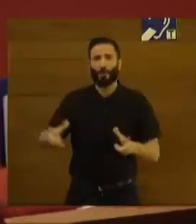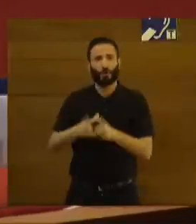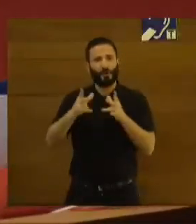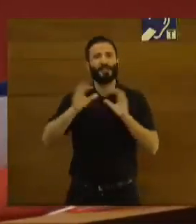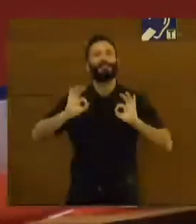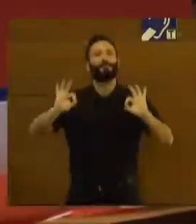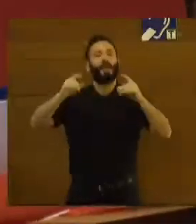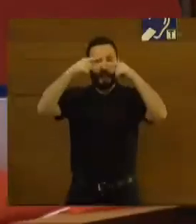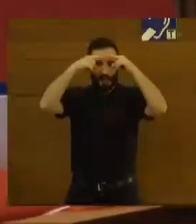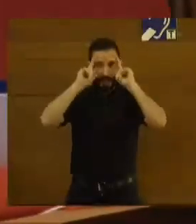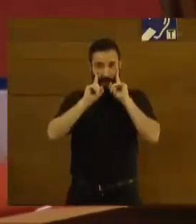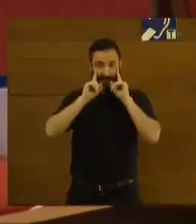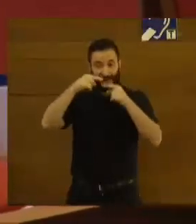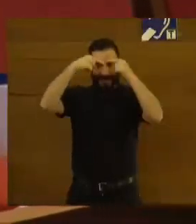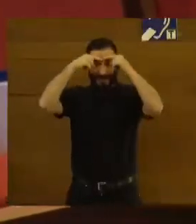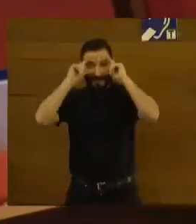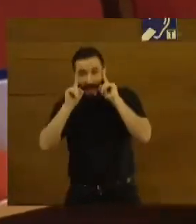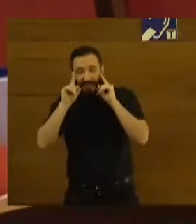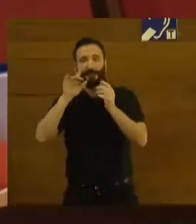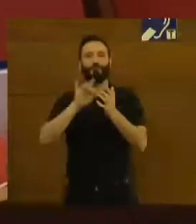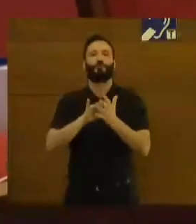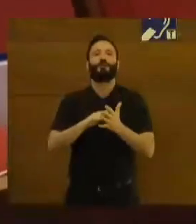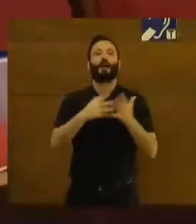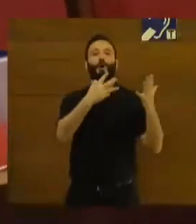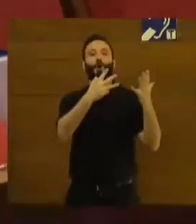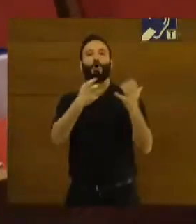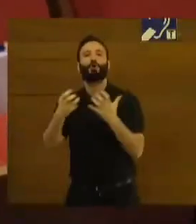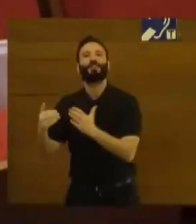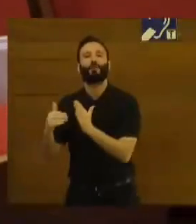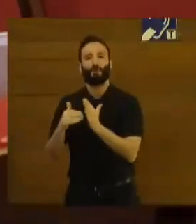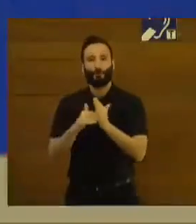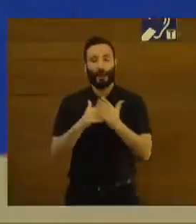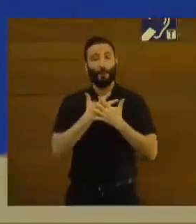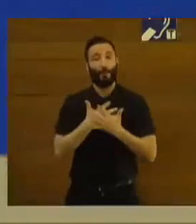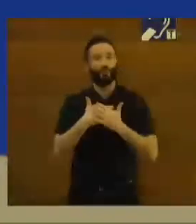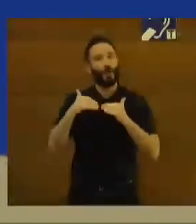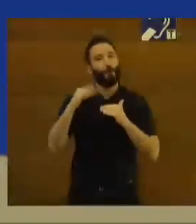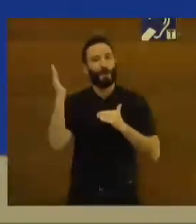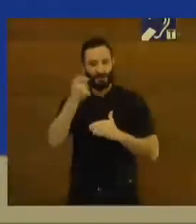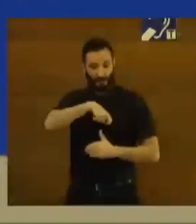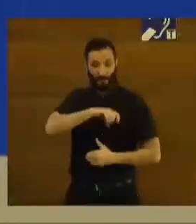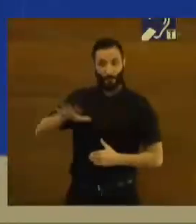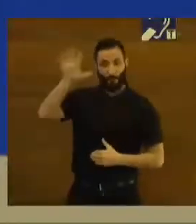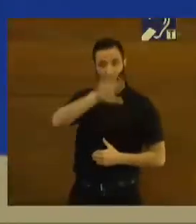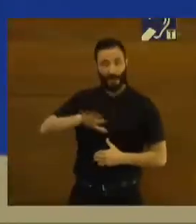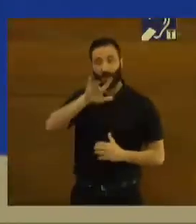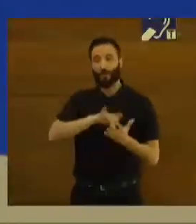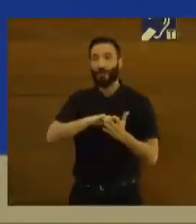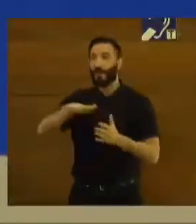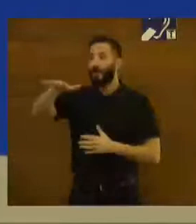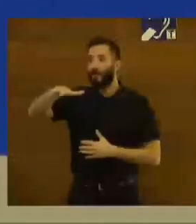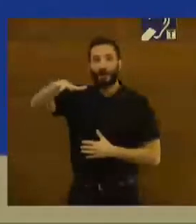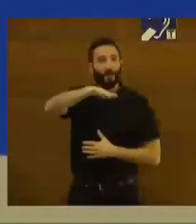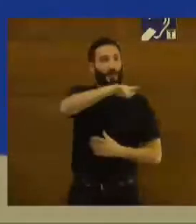más de 85 mil voluntarios en España y llega realmente a todos los rincones donde se le necesita.